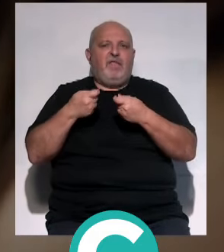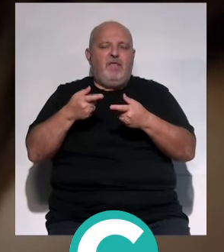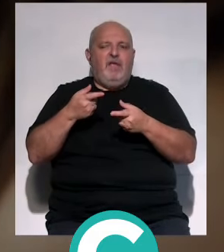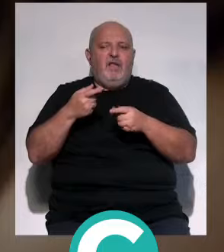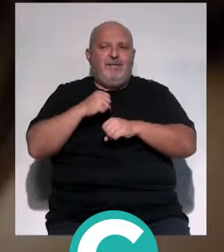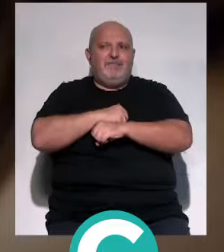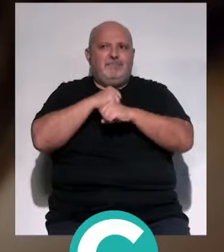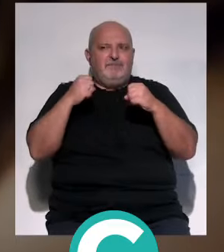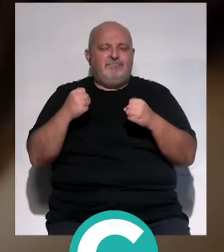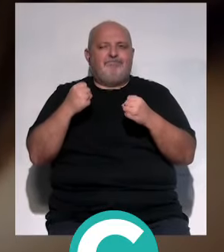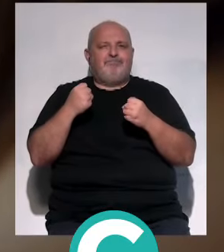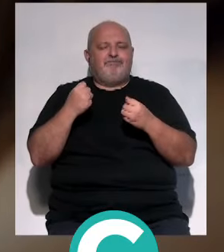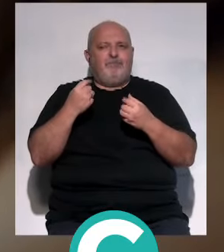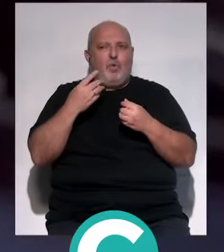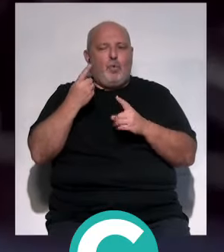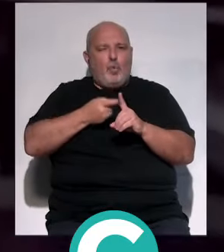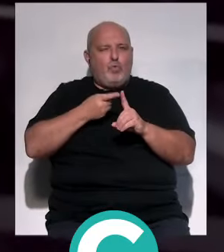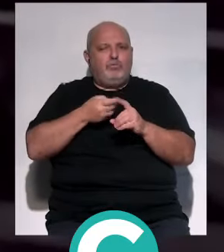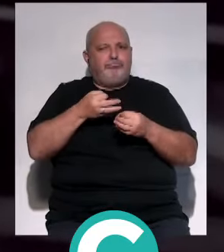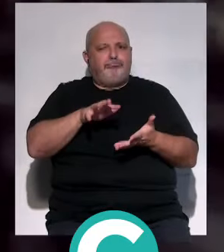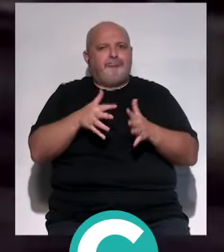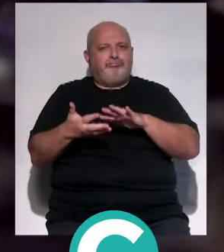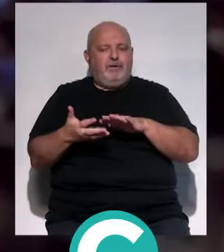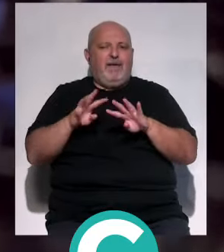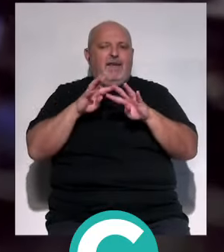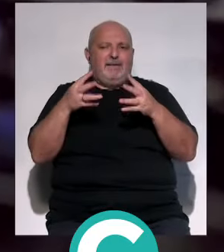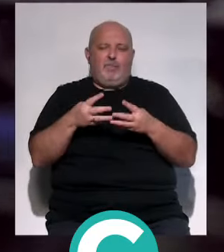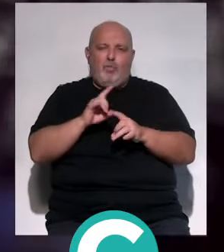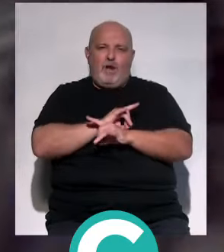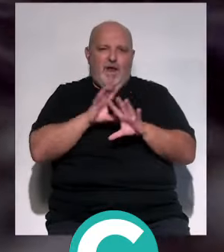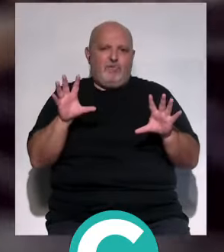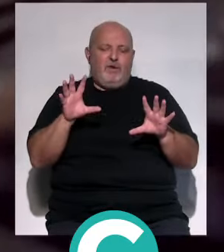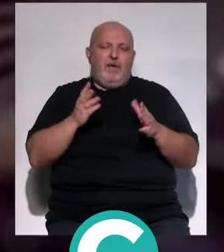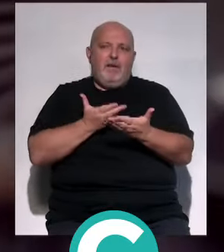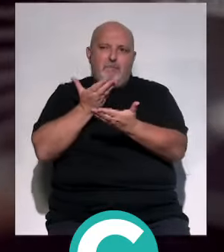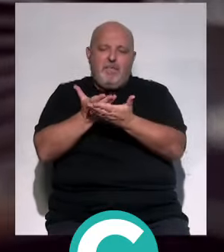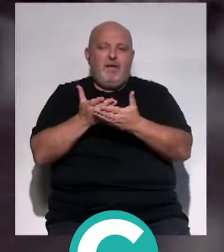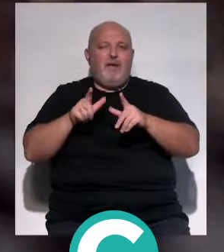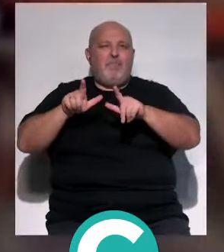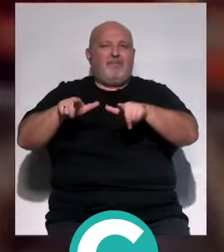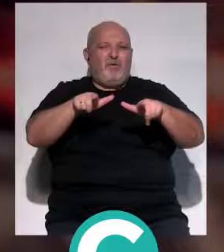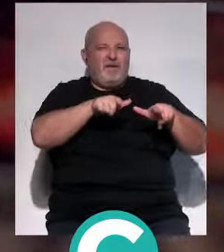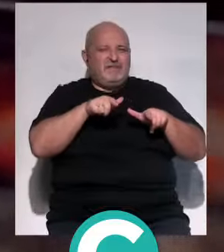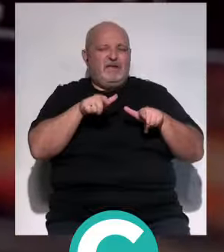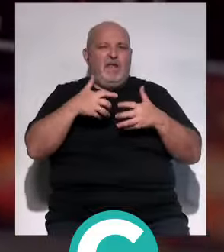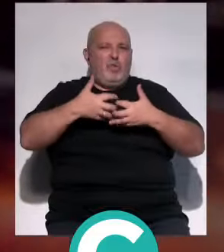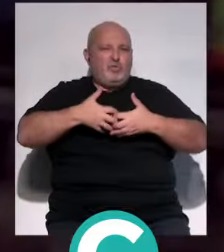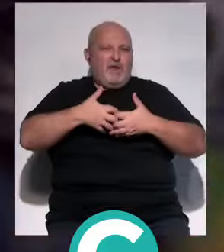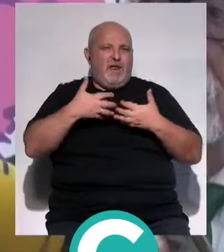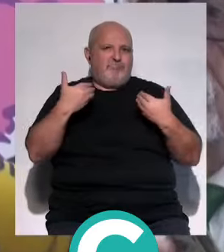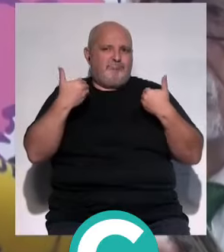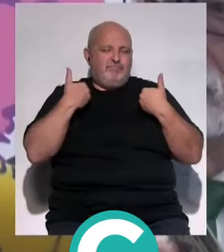formar a nuestros niños y adolescentes en un buen uso de Internet. Esto es clave. Y pedimos a las plataformas también, la industria,